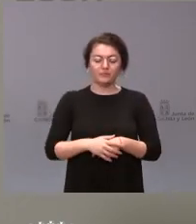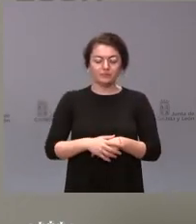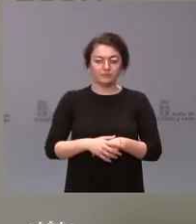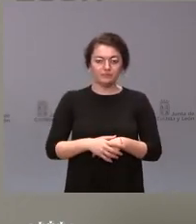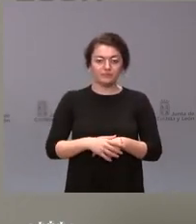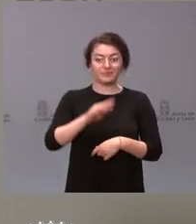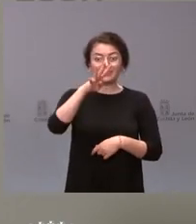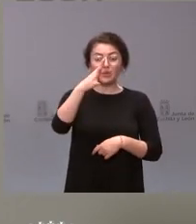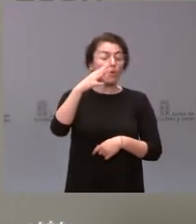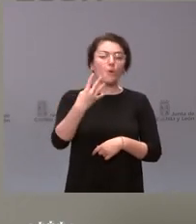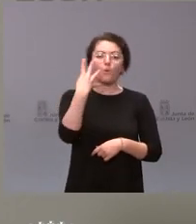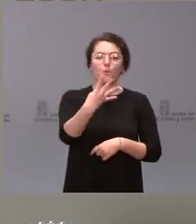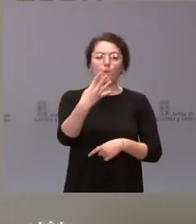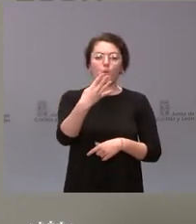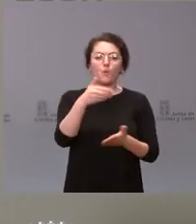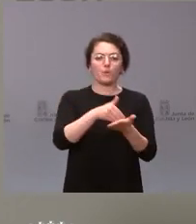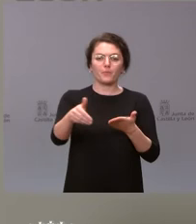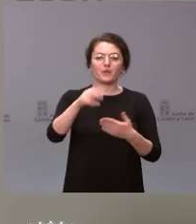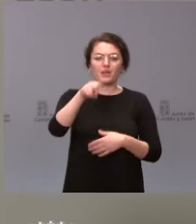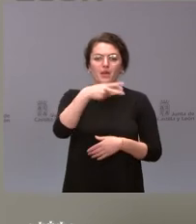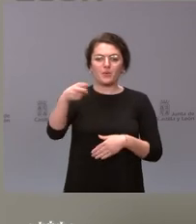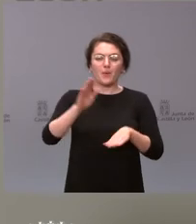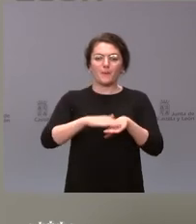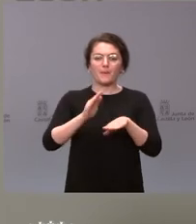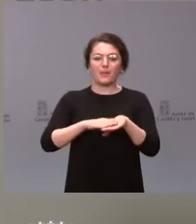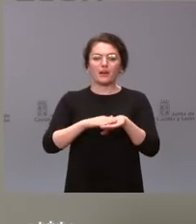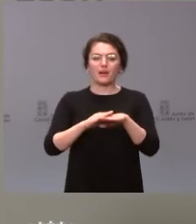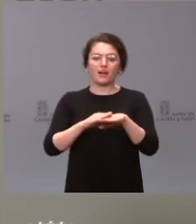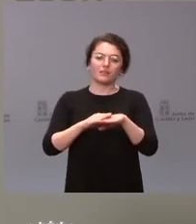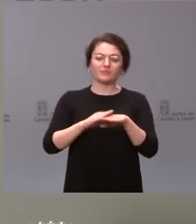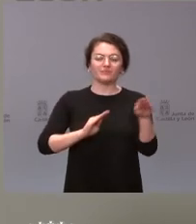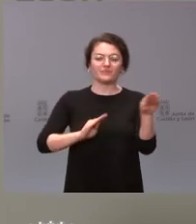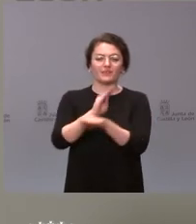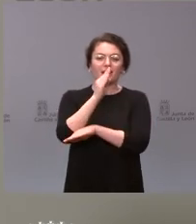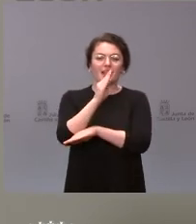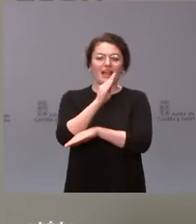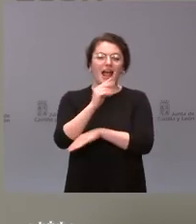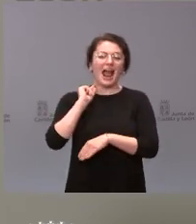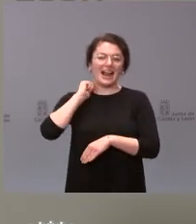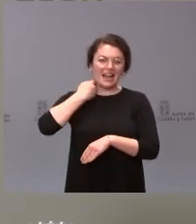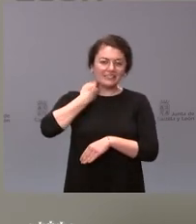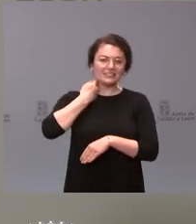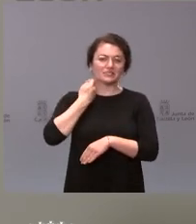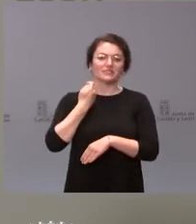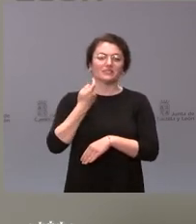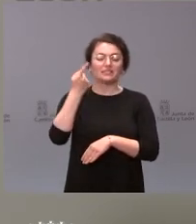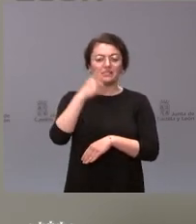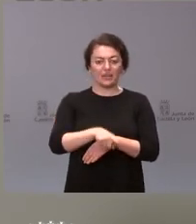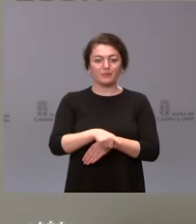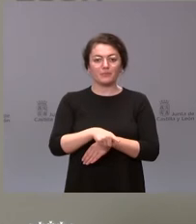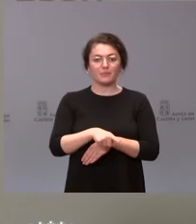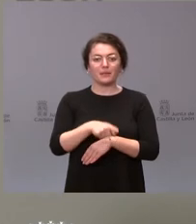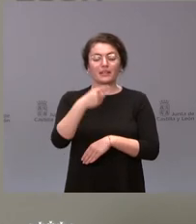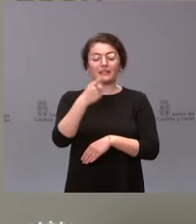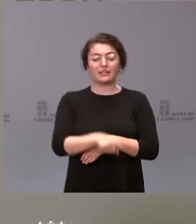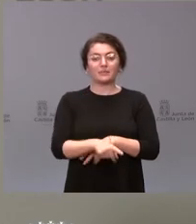la mejora del abastecimiento de gas y todo lo que tiene que ver con la concentración parcelaria en la zona de influencia